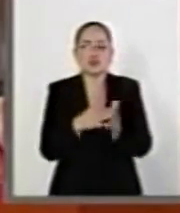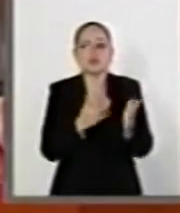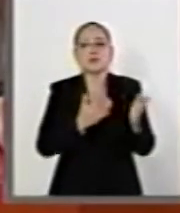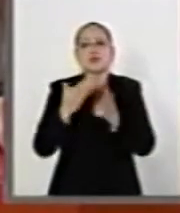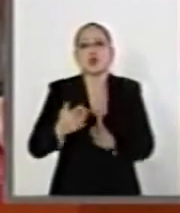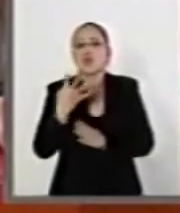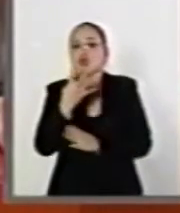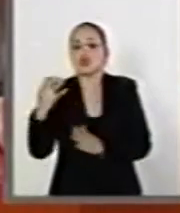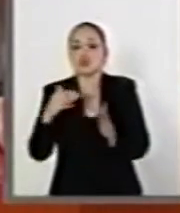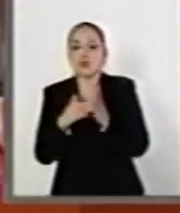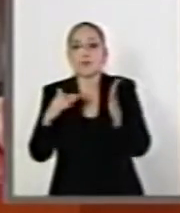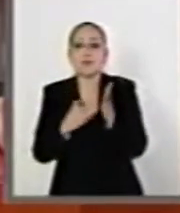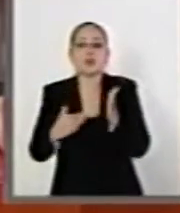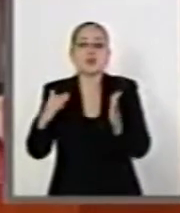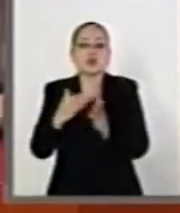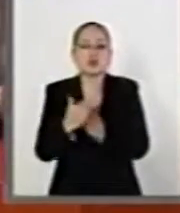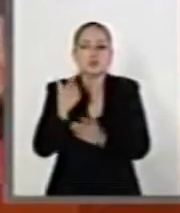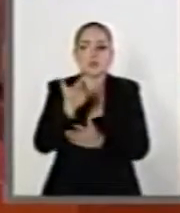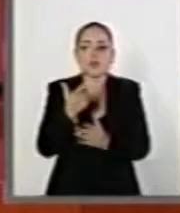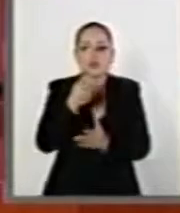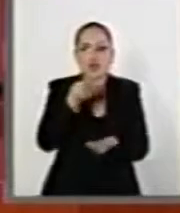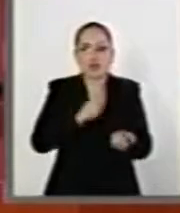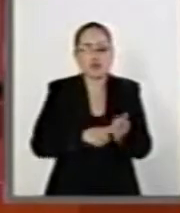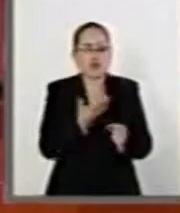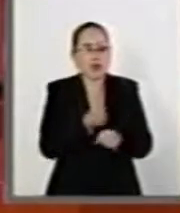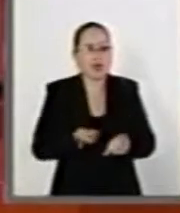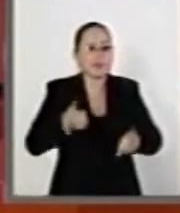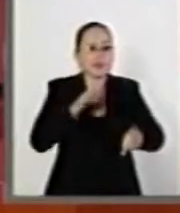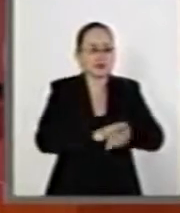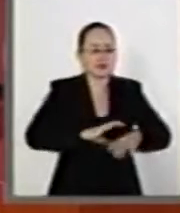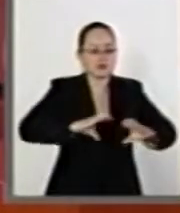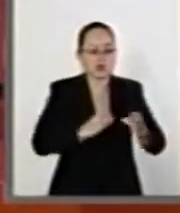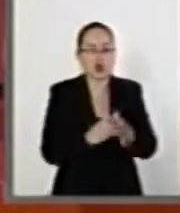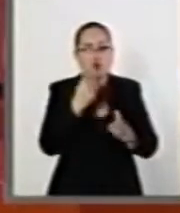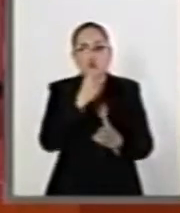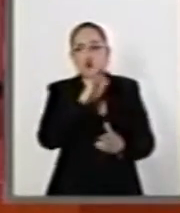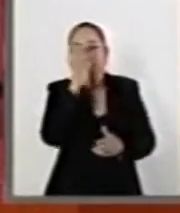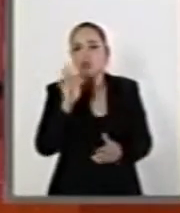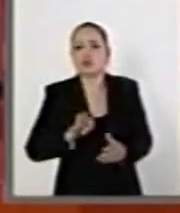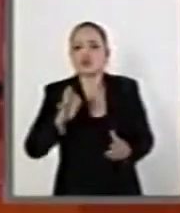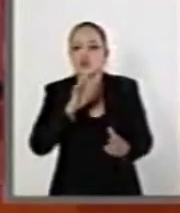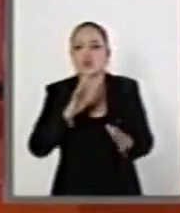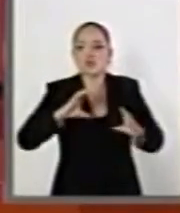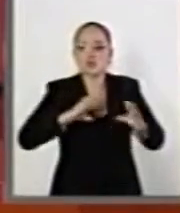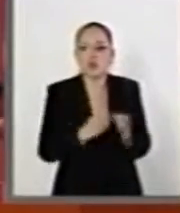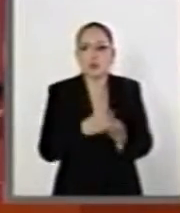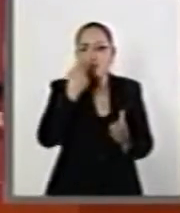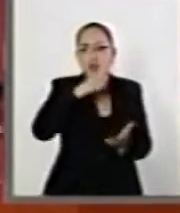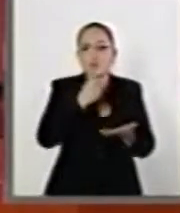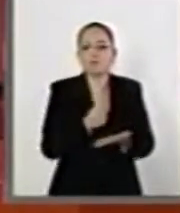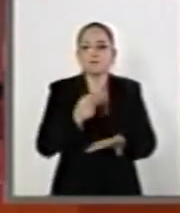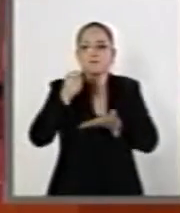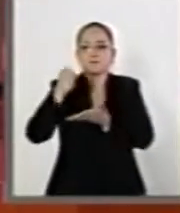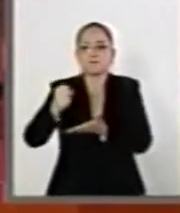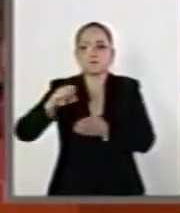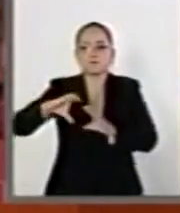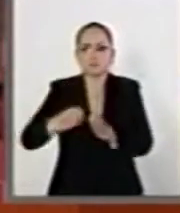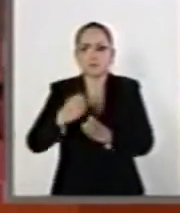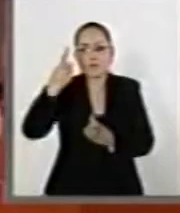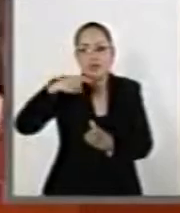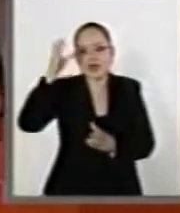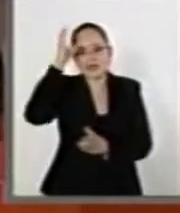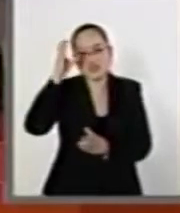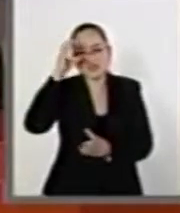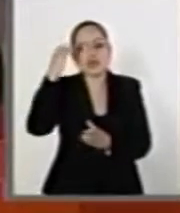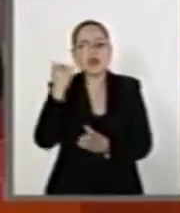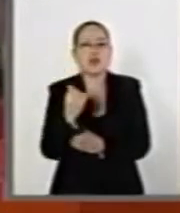pesos que ha administrado, pues menos del 1% han ido a fondos de ciencia